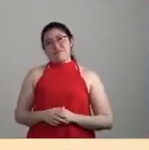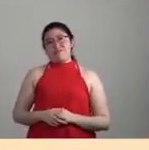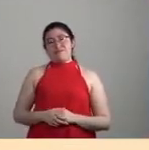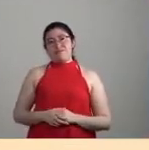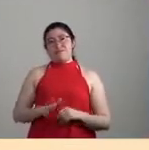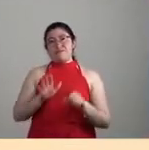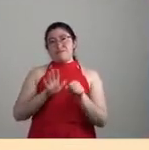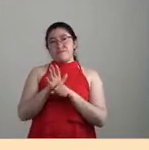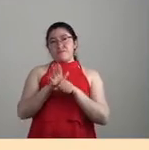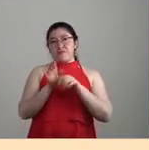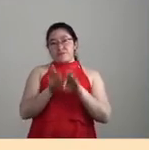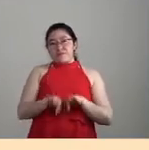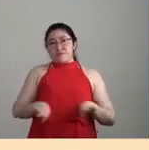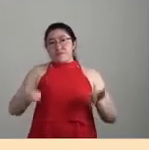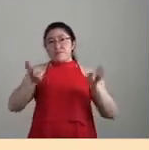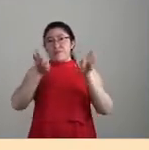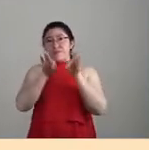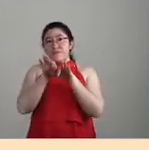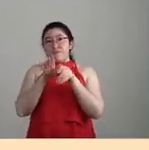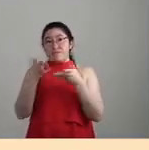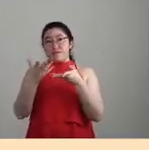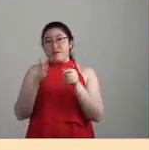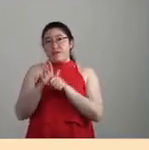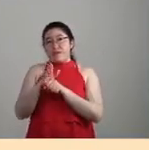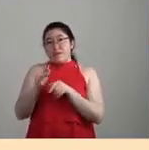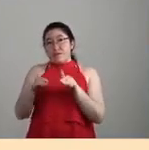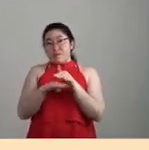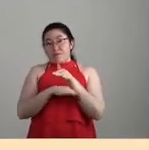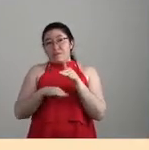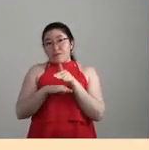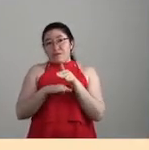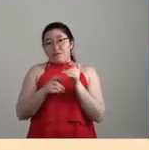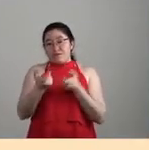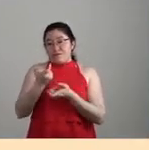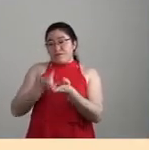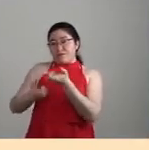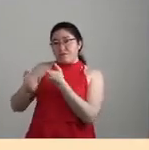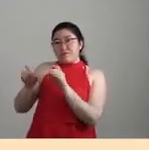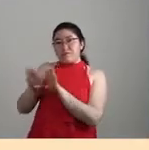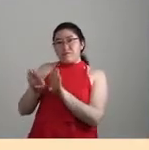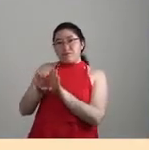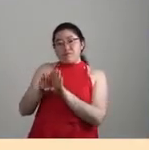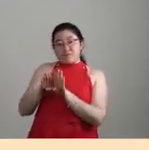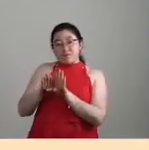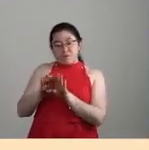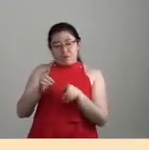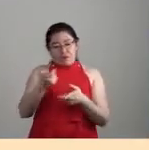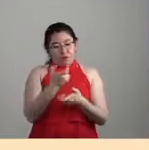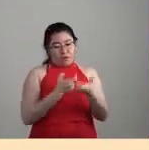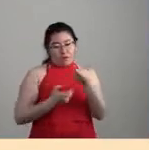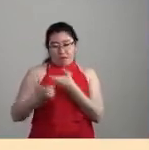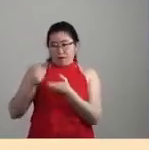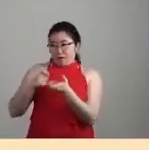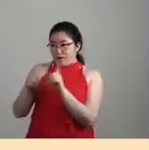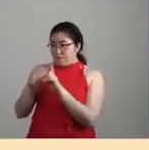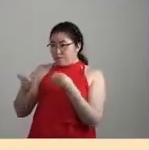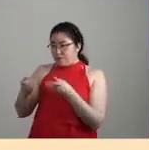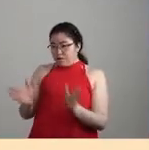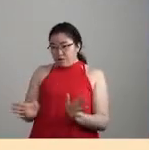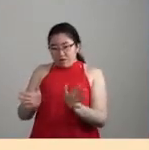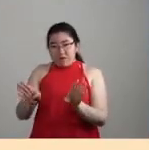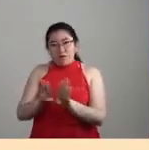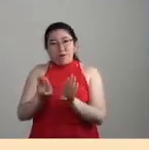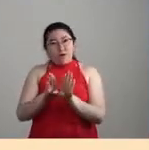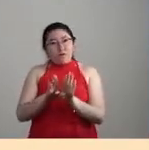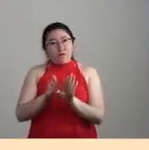capitalismo, luego lo desarrolló Wallerstein, Arrig, entre otros, no se puede entender el desarrollo del capitalismo simplemente a través de una posición